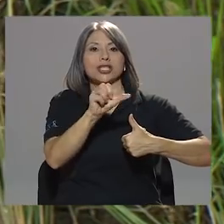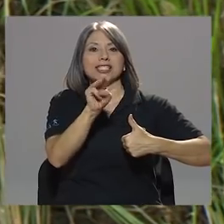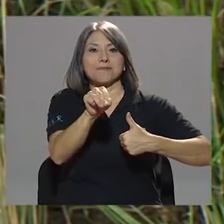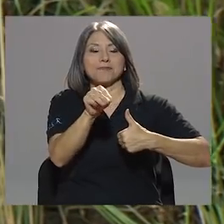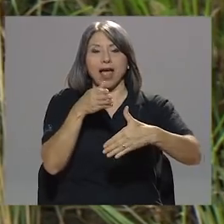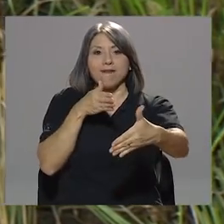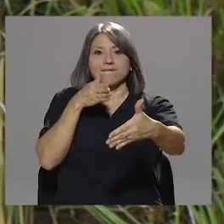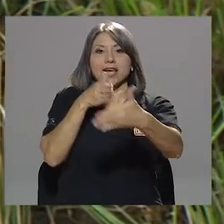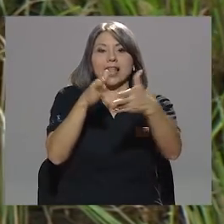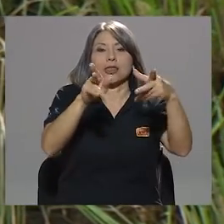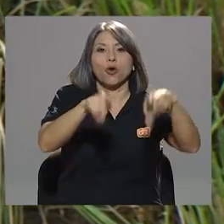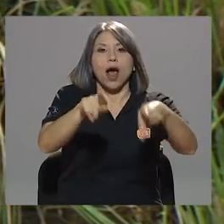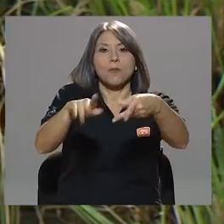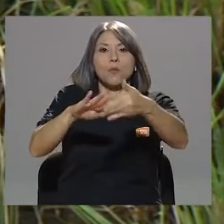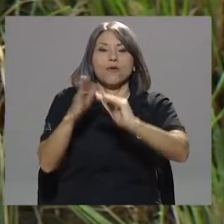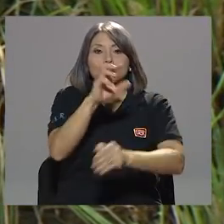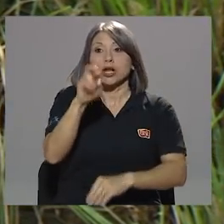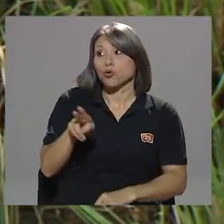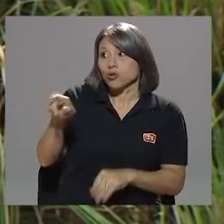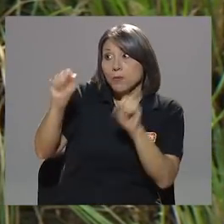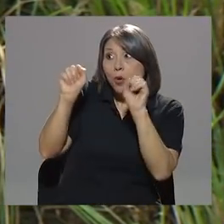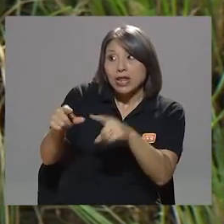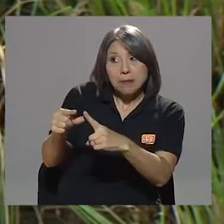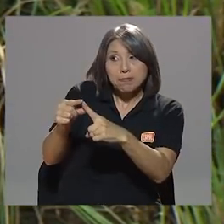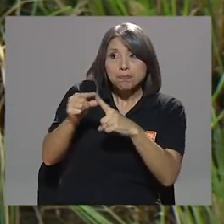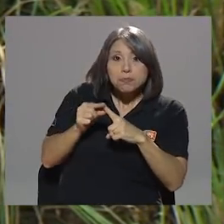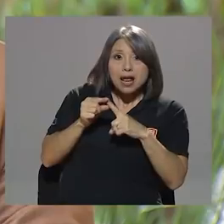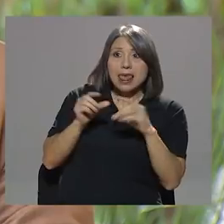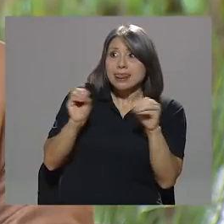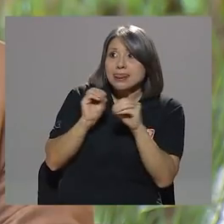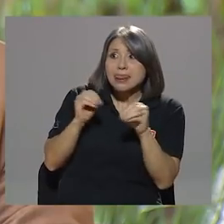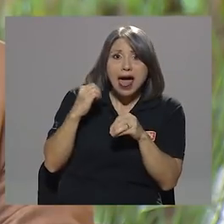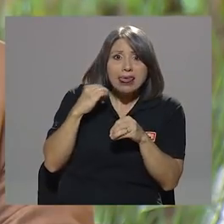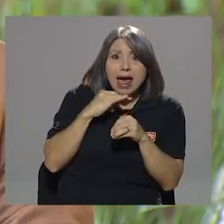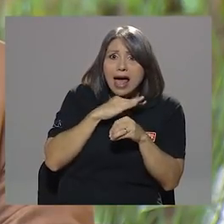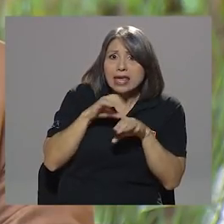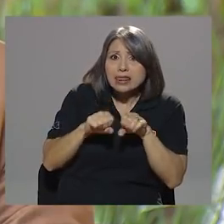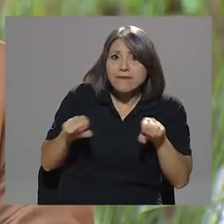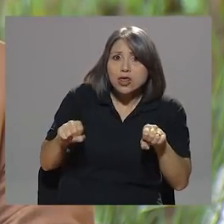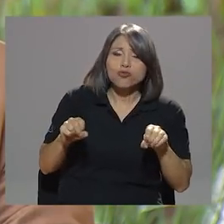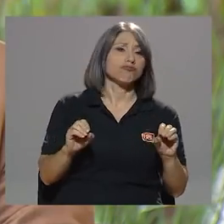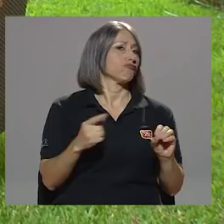Don Juan Carlos, ¿usted me podría dar su palabra de que no ha hecho nada indebido? No ha hecho nada indebido.